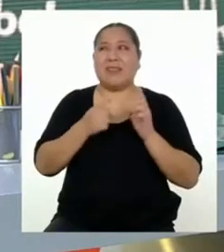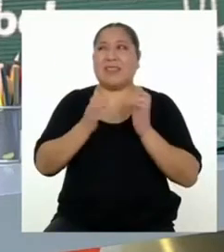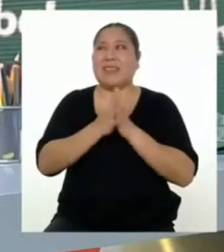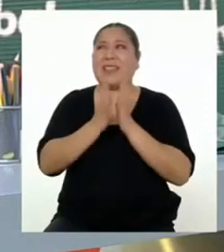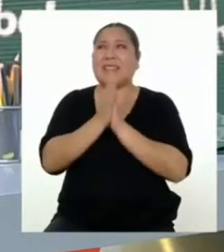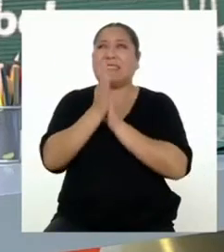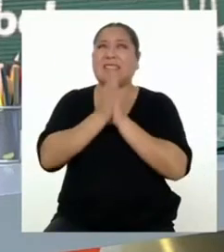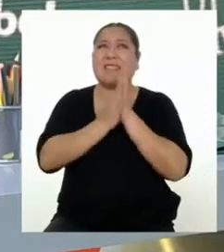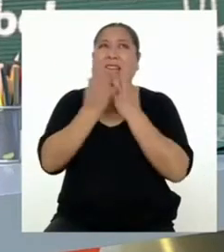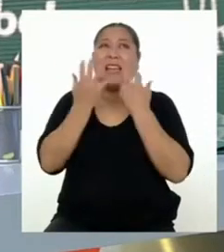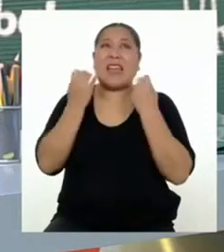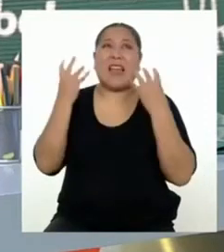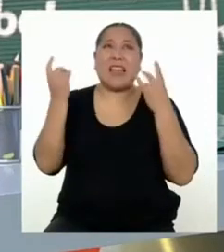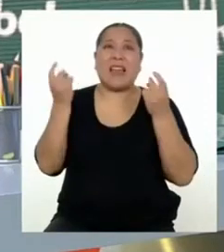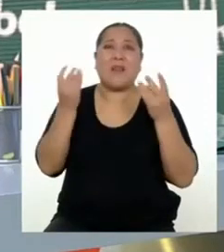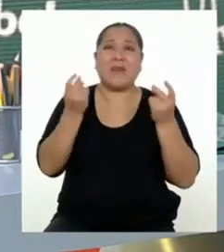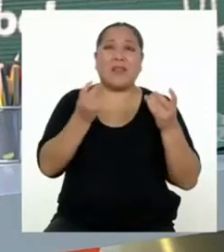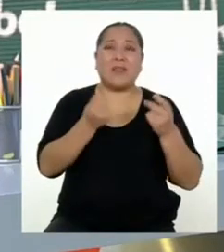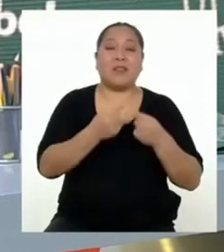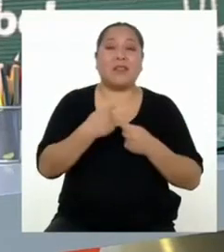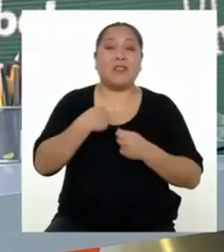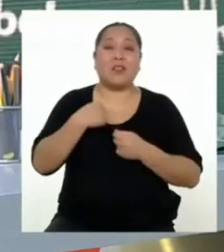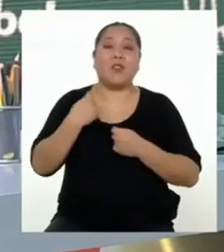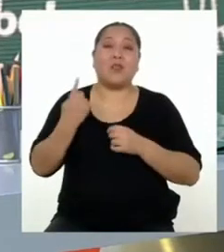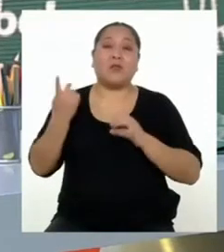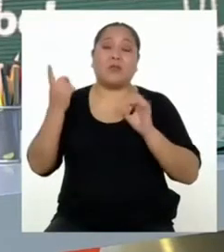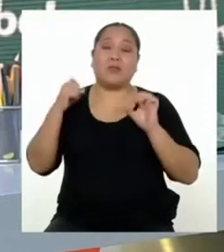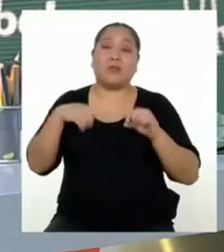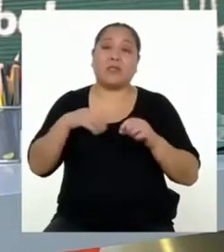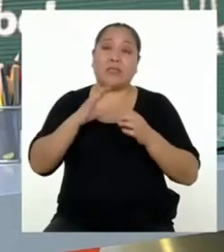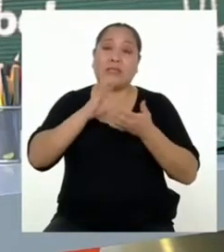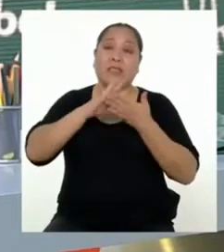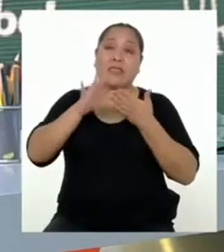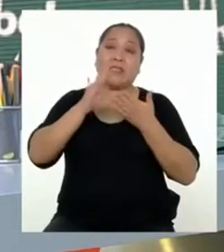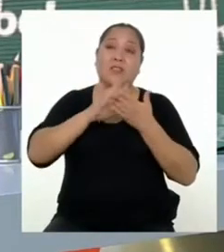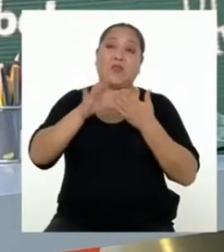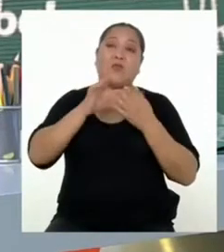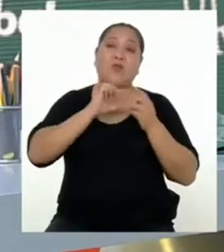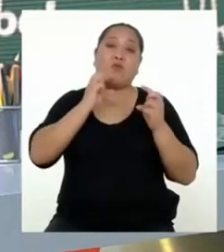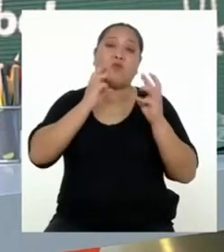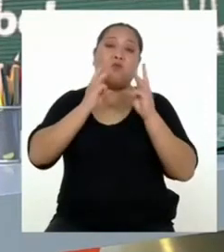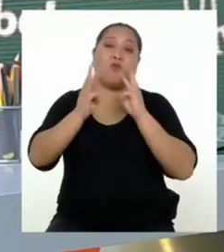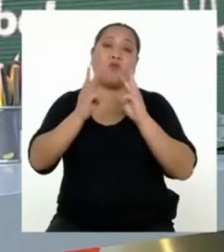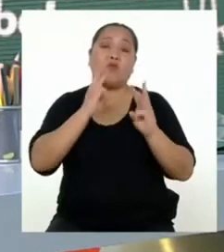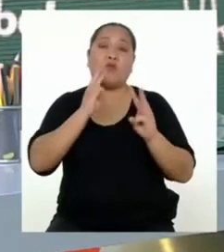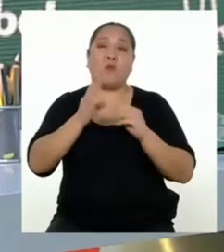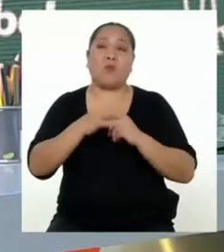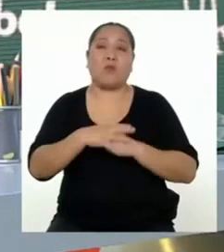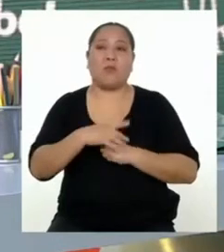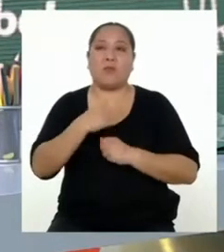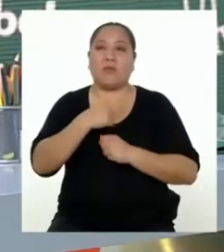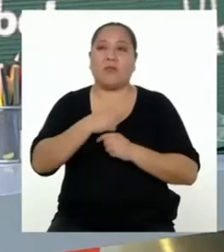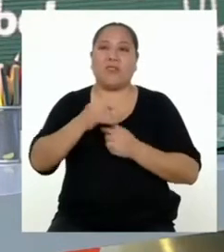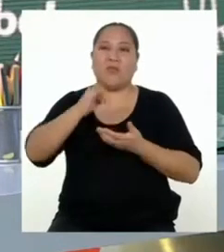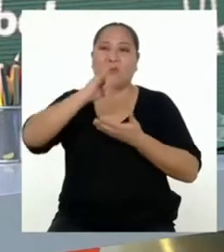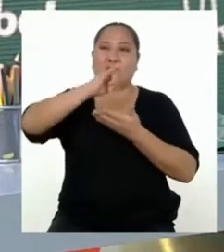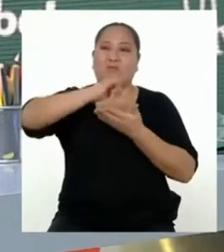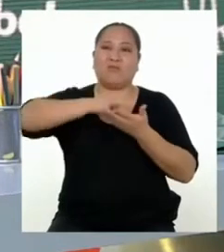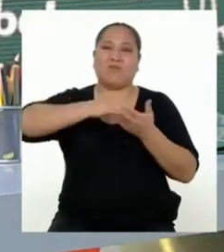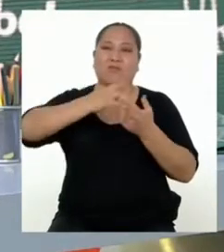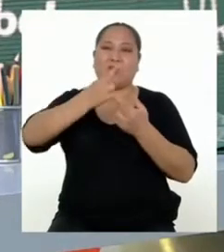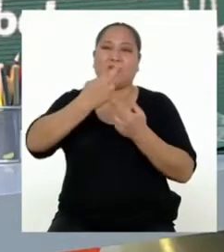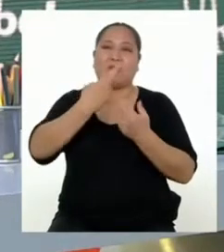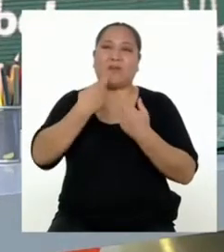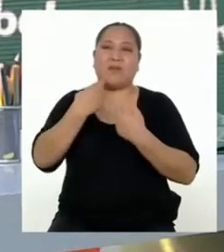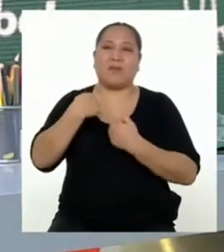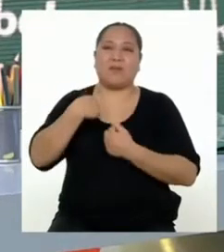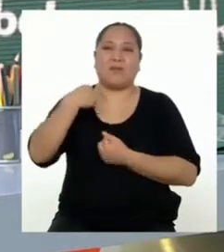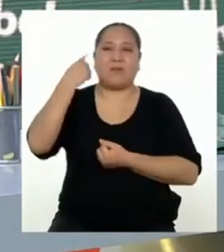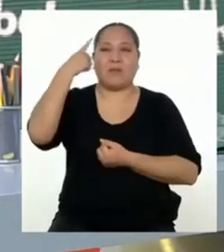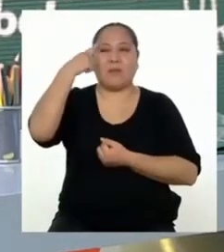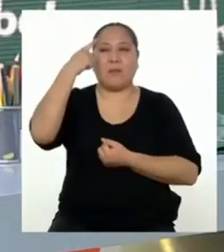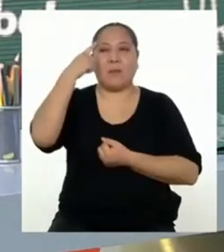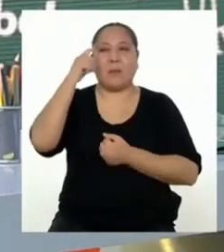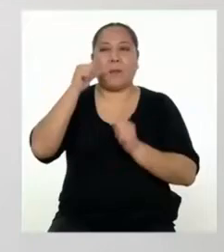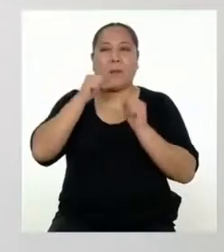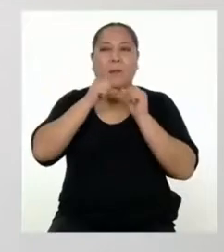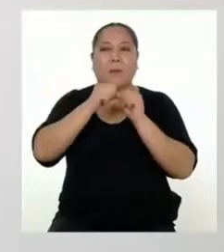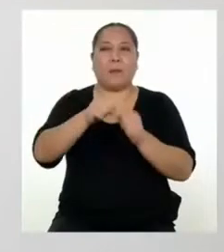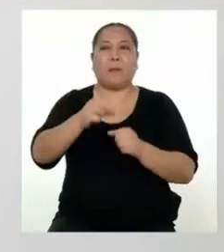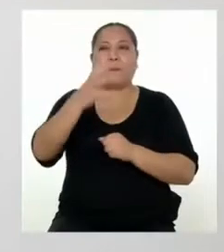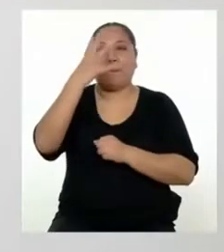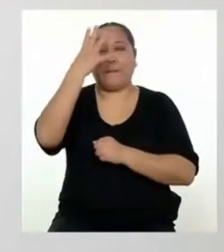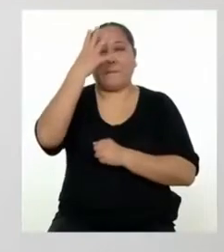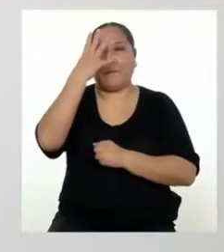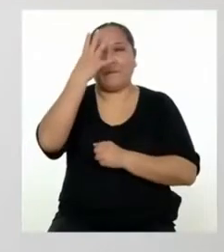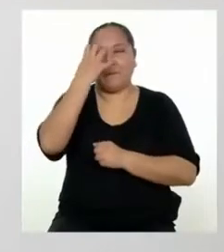entusiasmo y me apuré. Viniendo acá les pedí disculpas por nuestro grupo de WhatsApp familiar, pero no me contestan. Creo que siguen fastidiados.